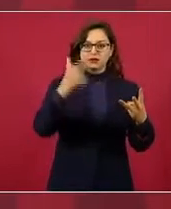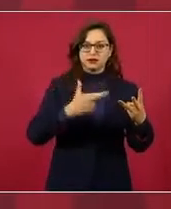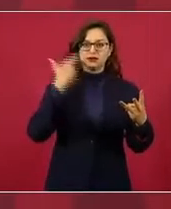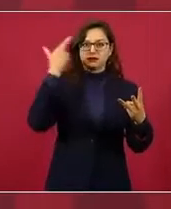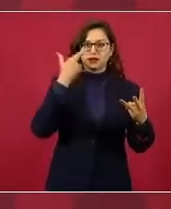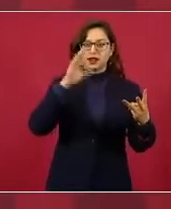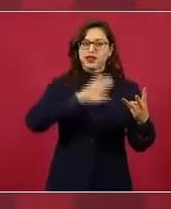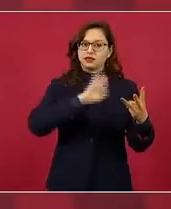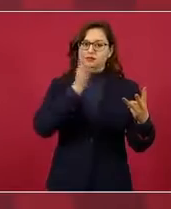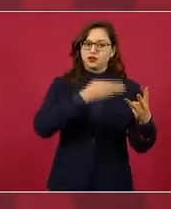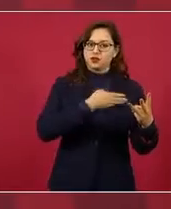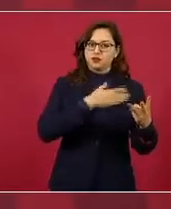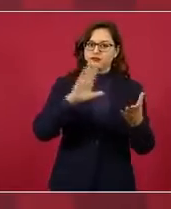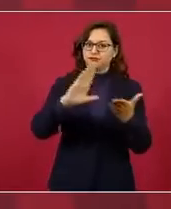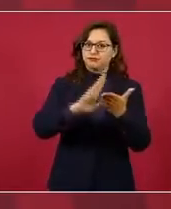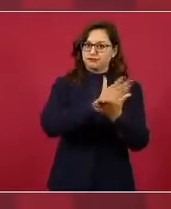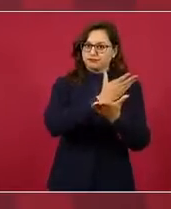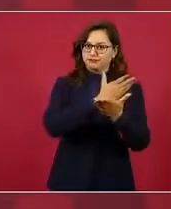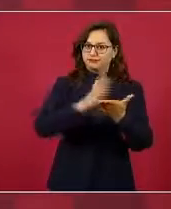respetamos mucho al pueblo español